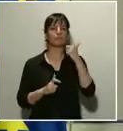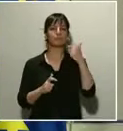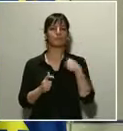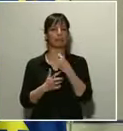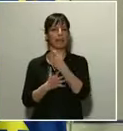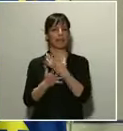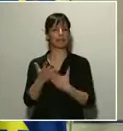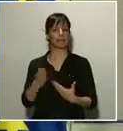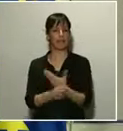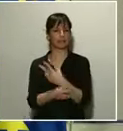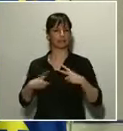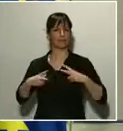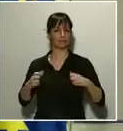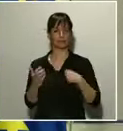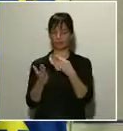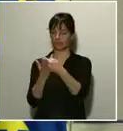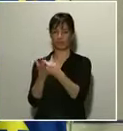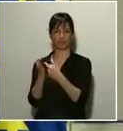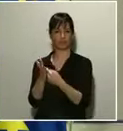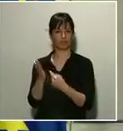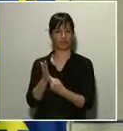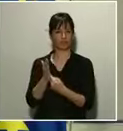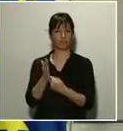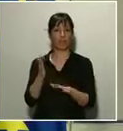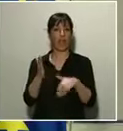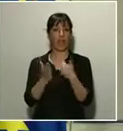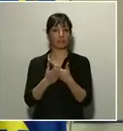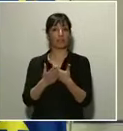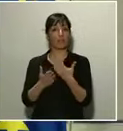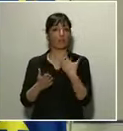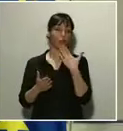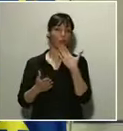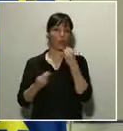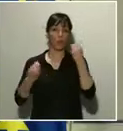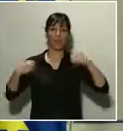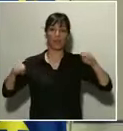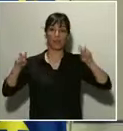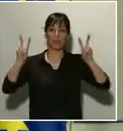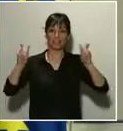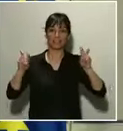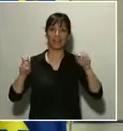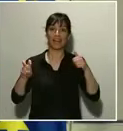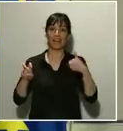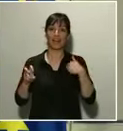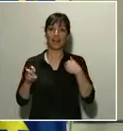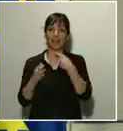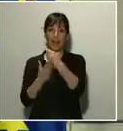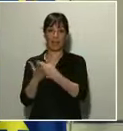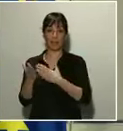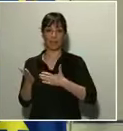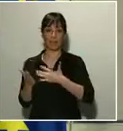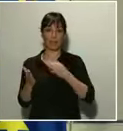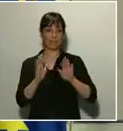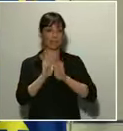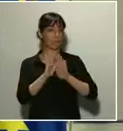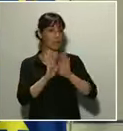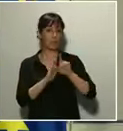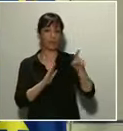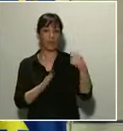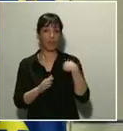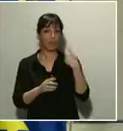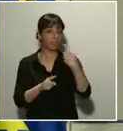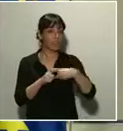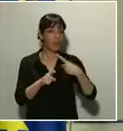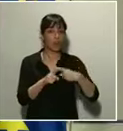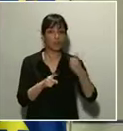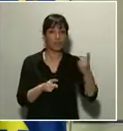determinada y que en ocasiones, como una buena práctica, incluye la de algún vecino o vecina al que le falta un producto que tiene que